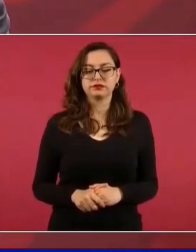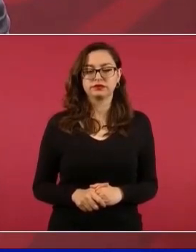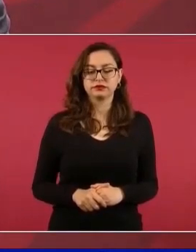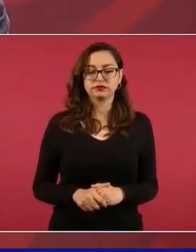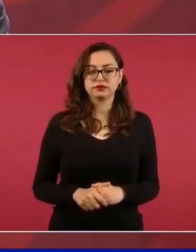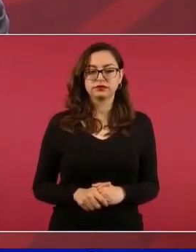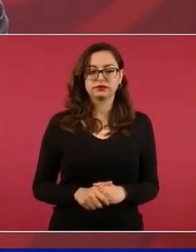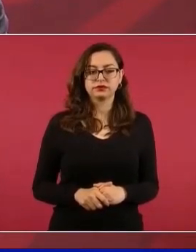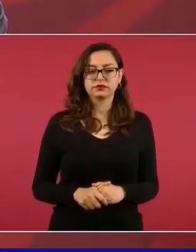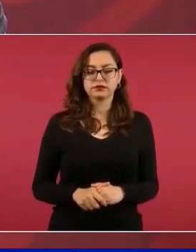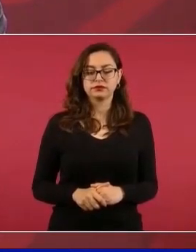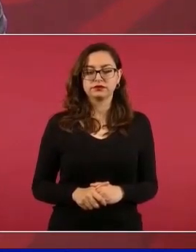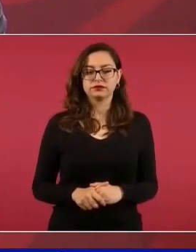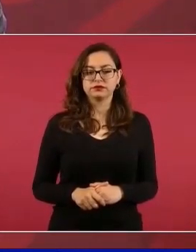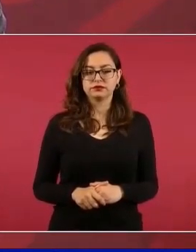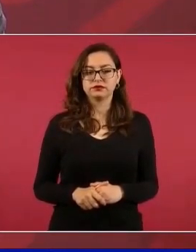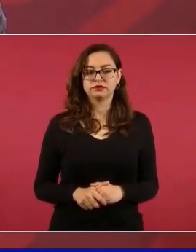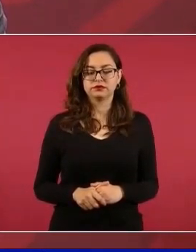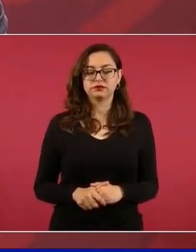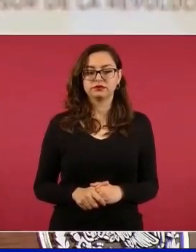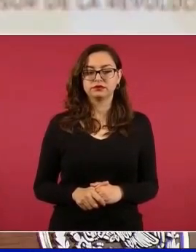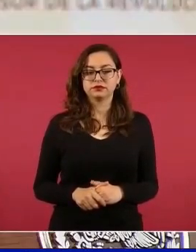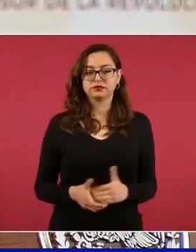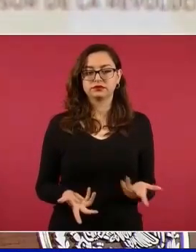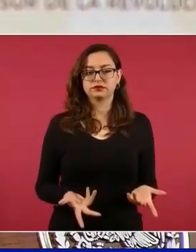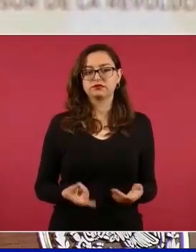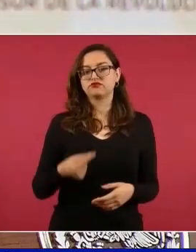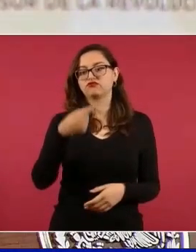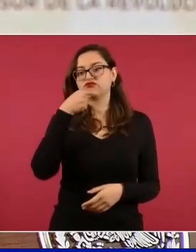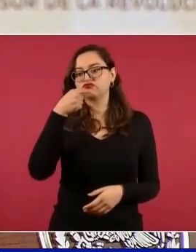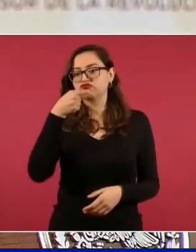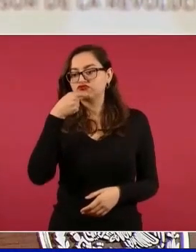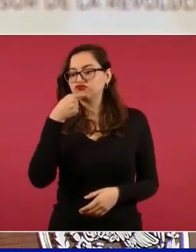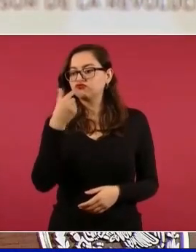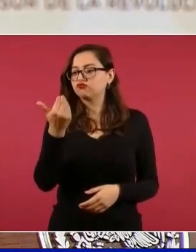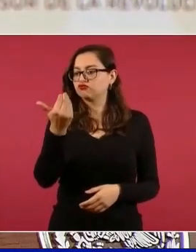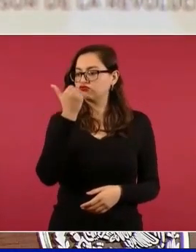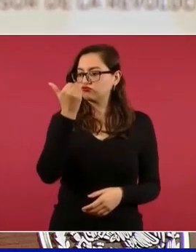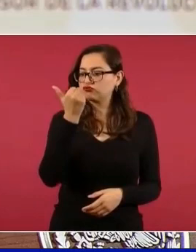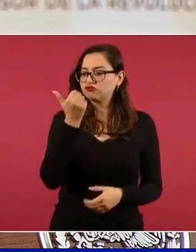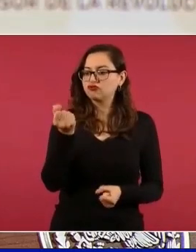tengan alimentos para